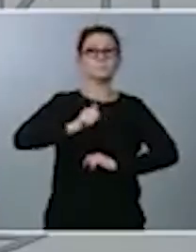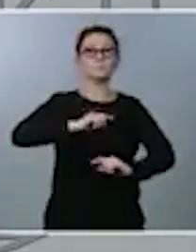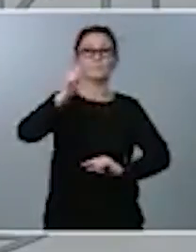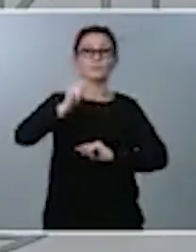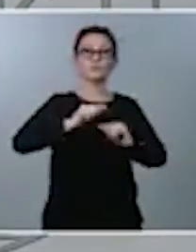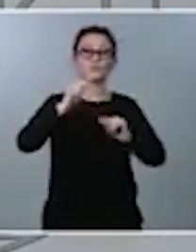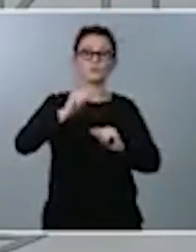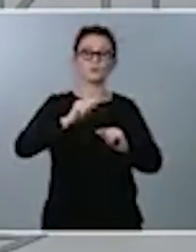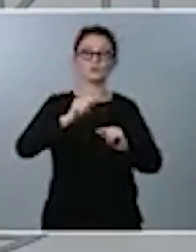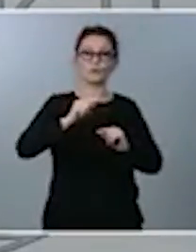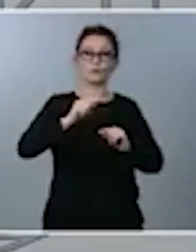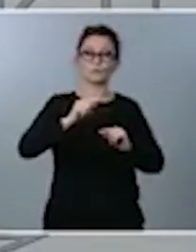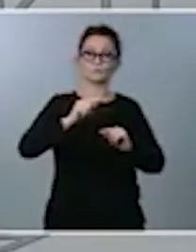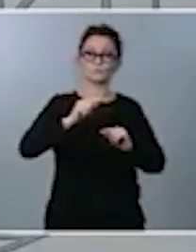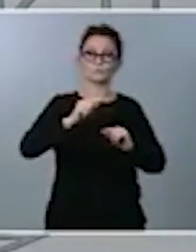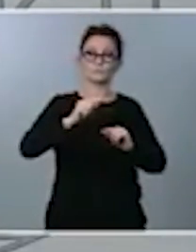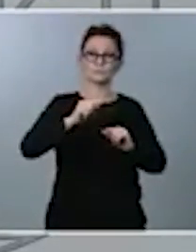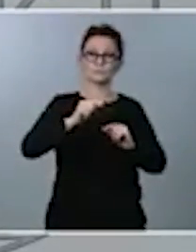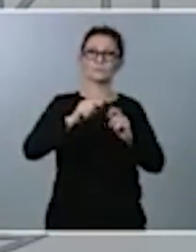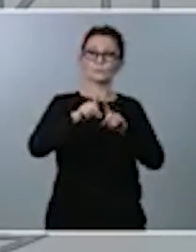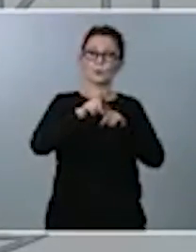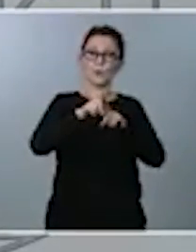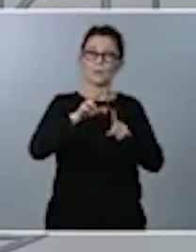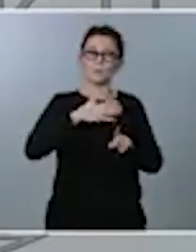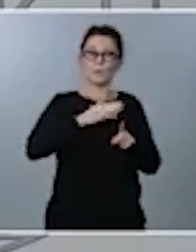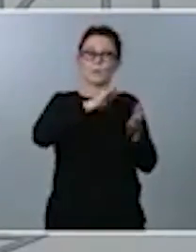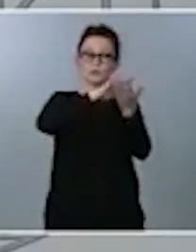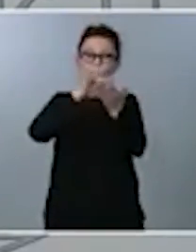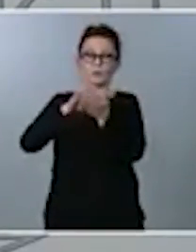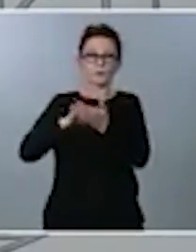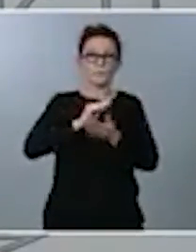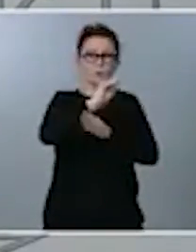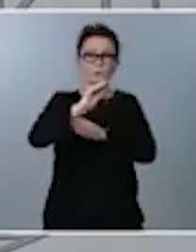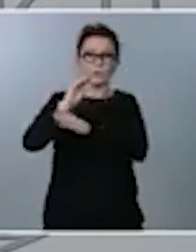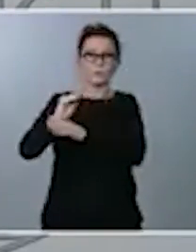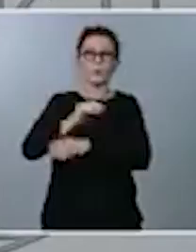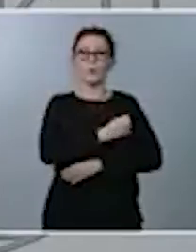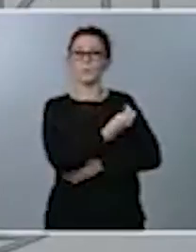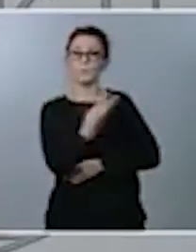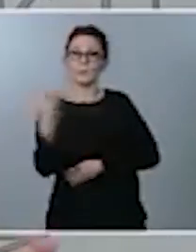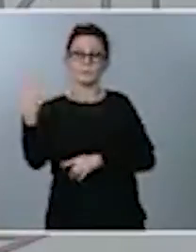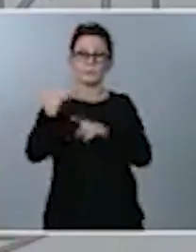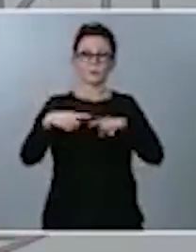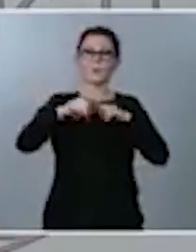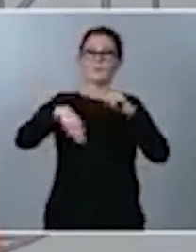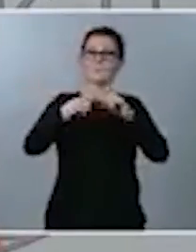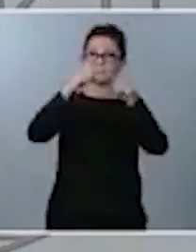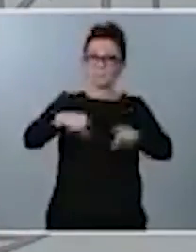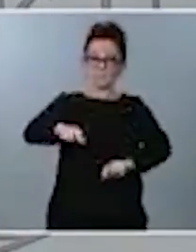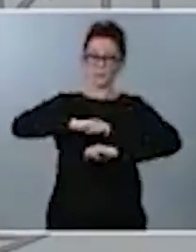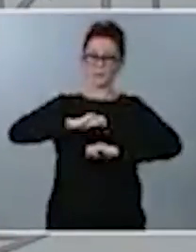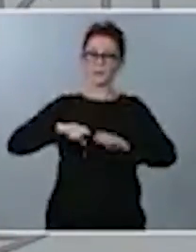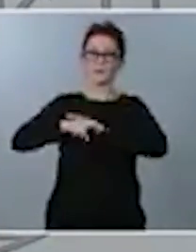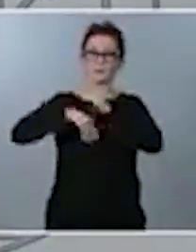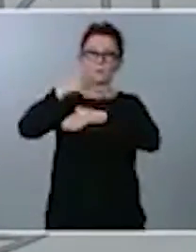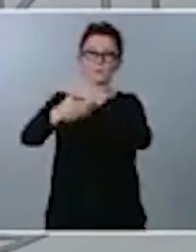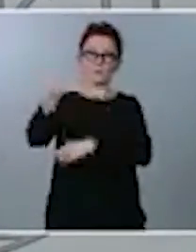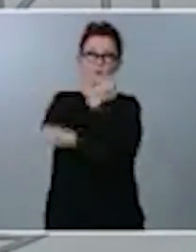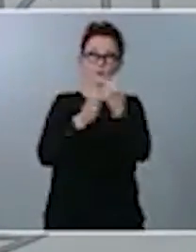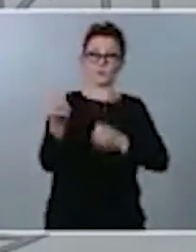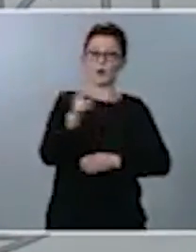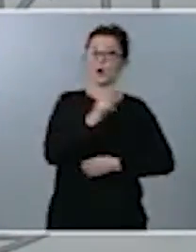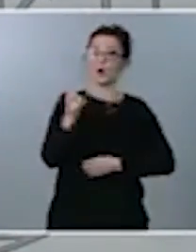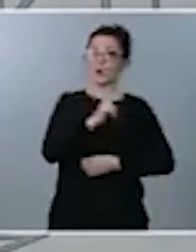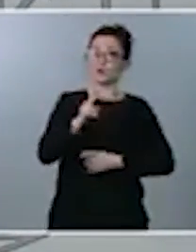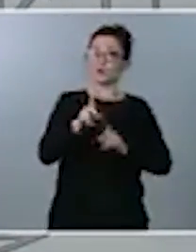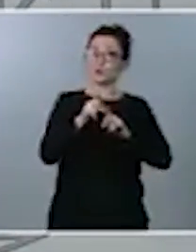a la vez que contribuye al crecimiento económico. En este sentido, estos dos factores se retroalimentan. En la medida